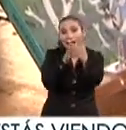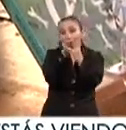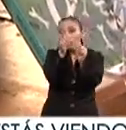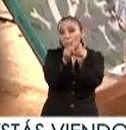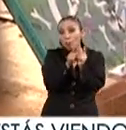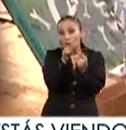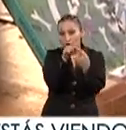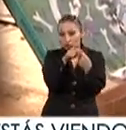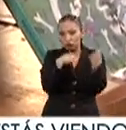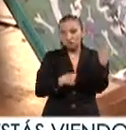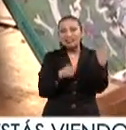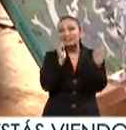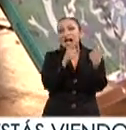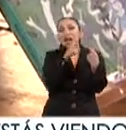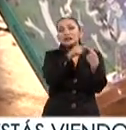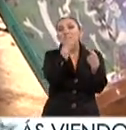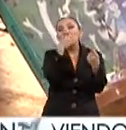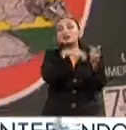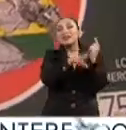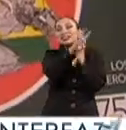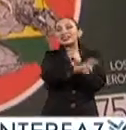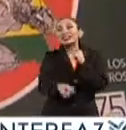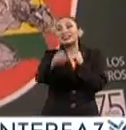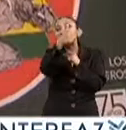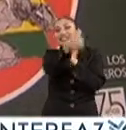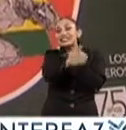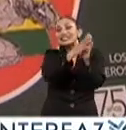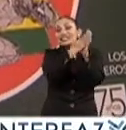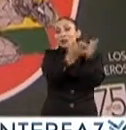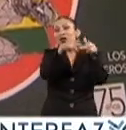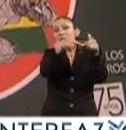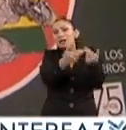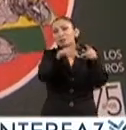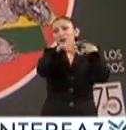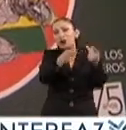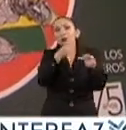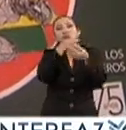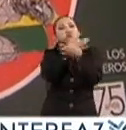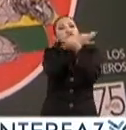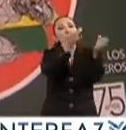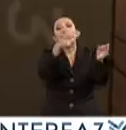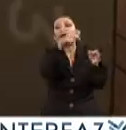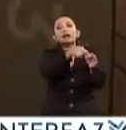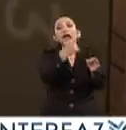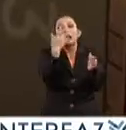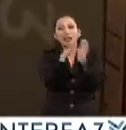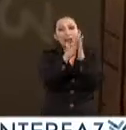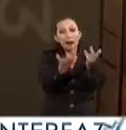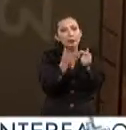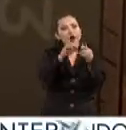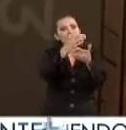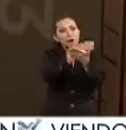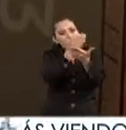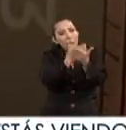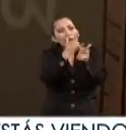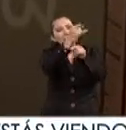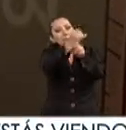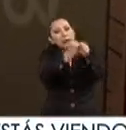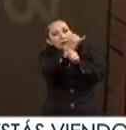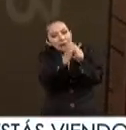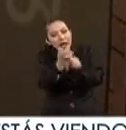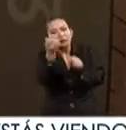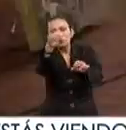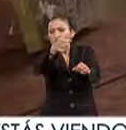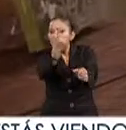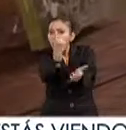grupos. La primera son 2,306 publicaciones de divulgación compuesta de libros, manuales, investigaciones